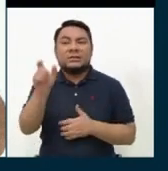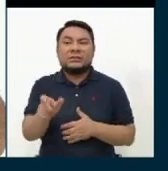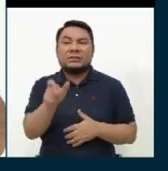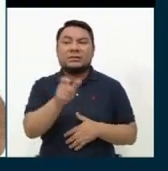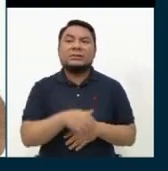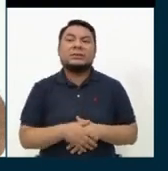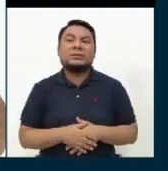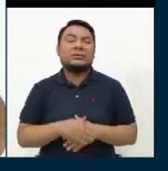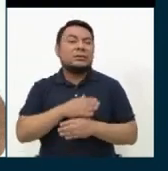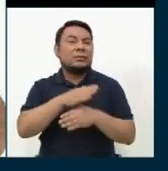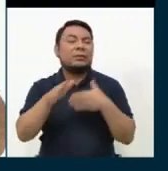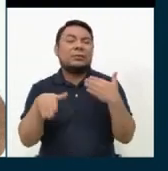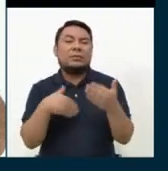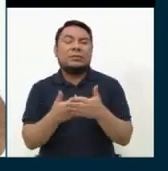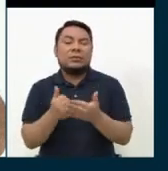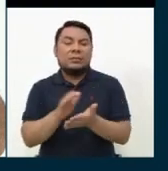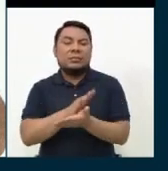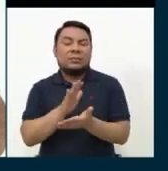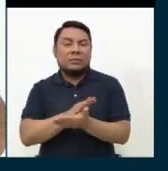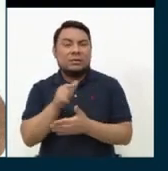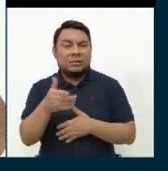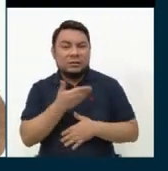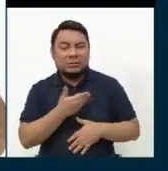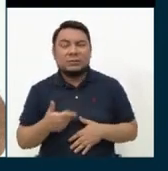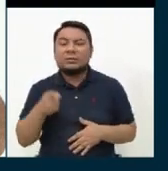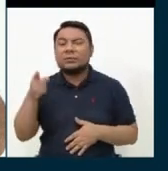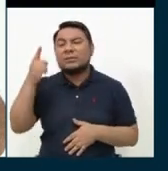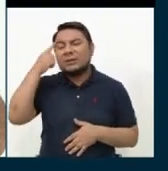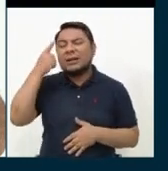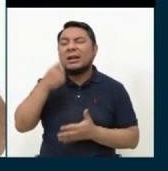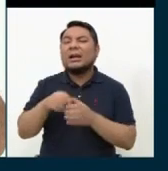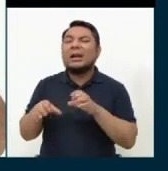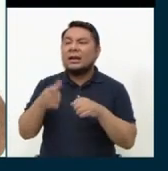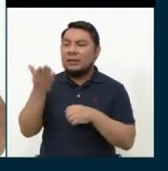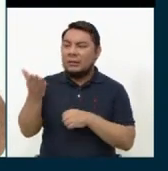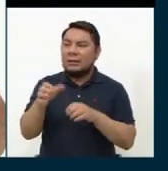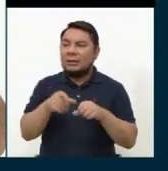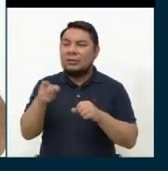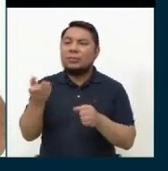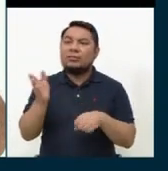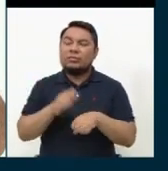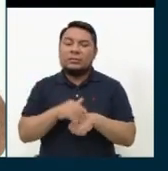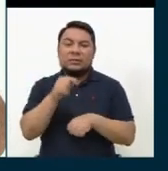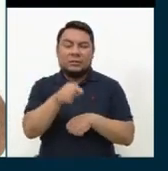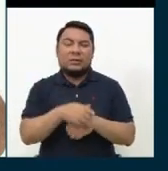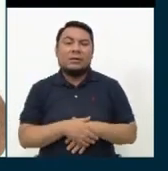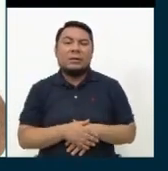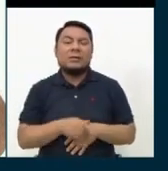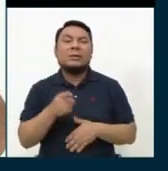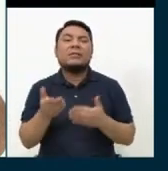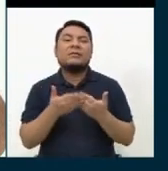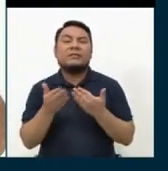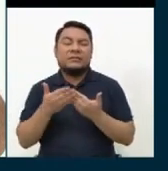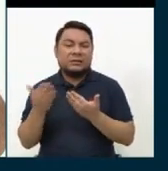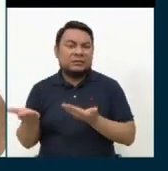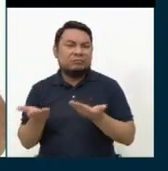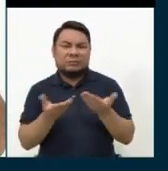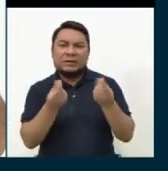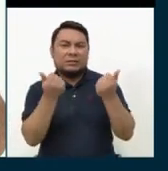todo tipo de trámites en el Estado. ¿Qué plantearía usted respecto a esa facilidad?